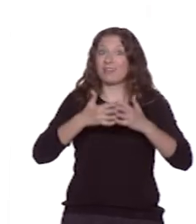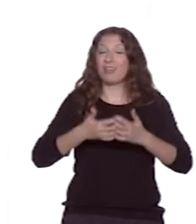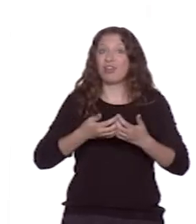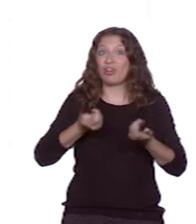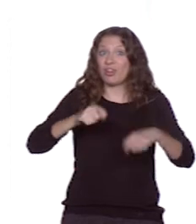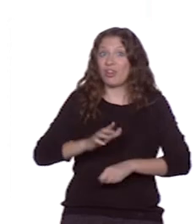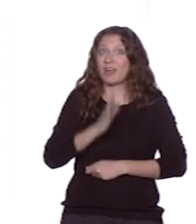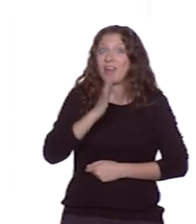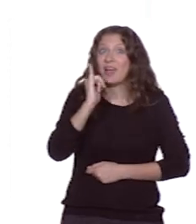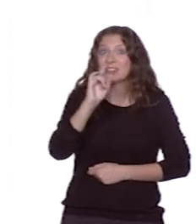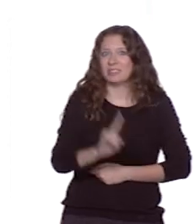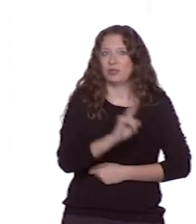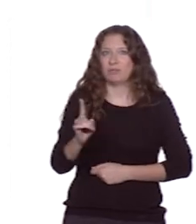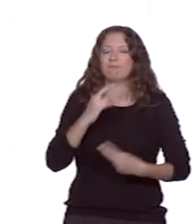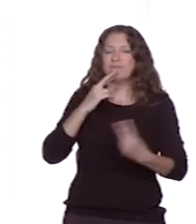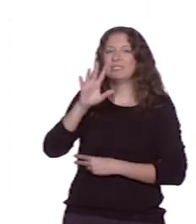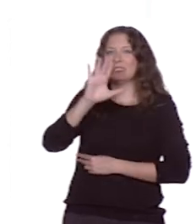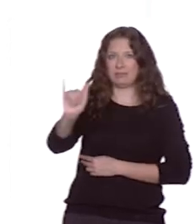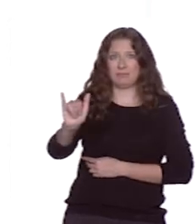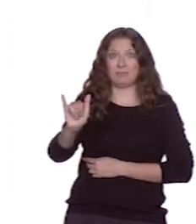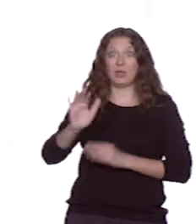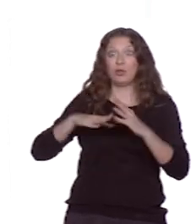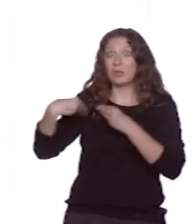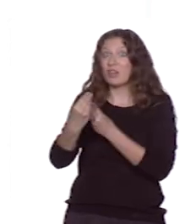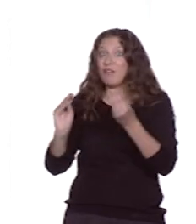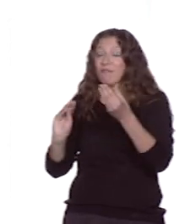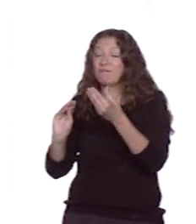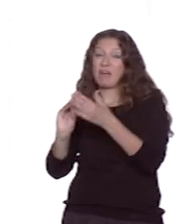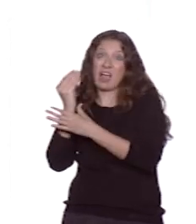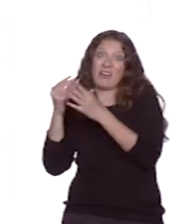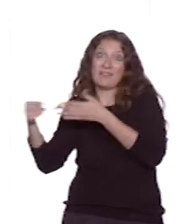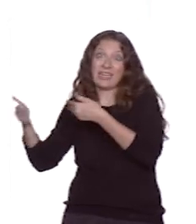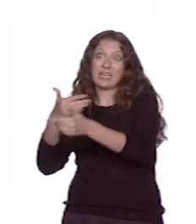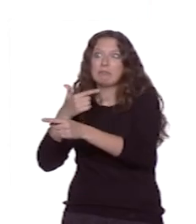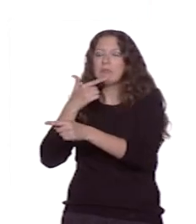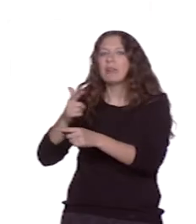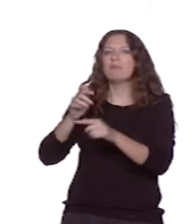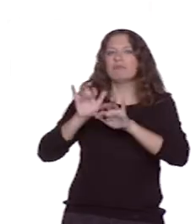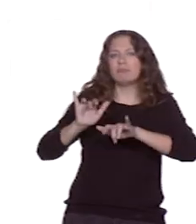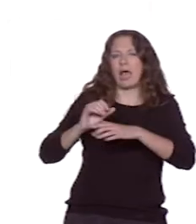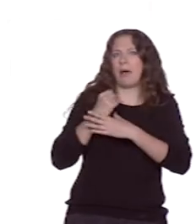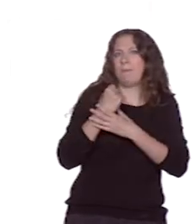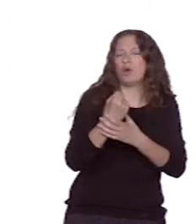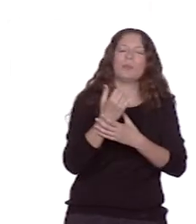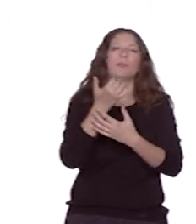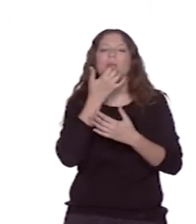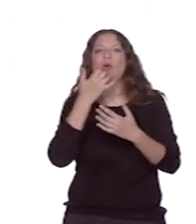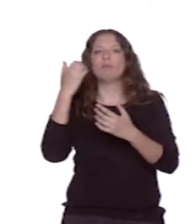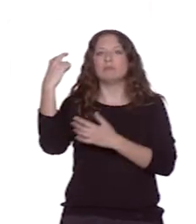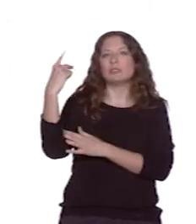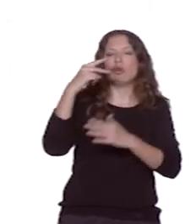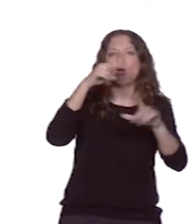sabemos, por la documentación del fabricante, no es posible instalar productos de apoyo, tales como teclados externos o lectores de pantalla.